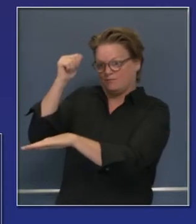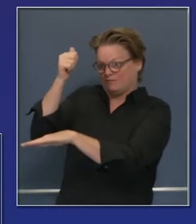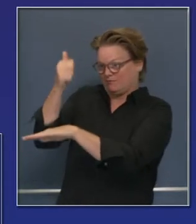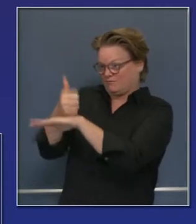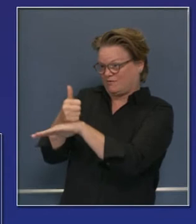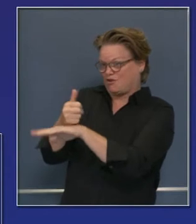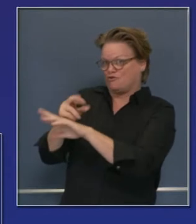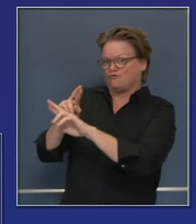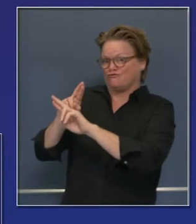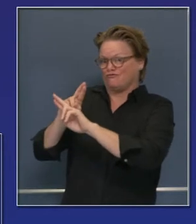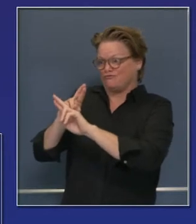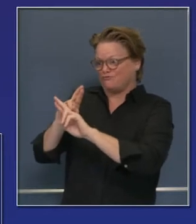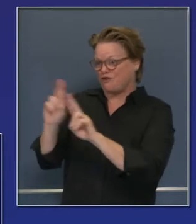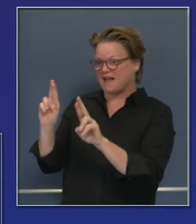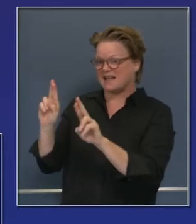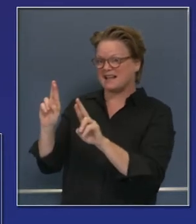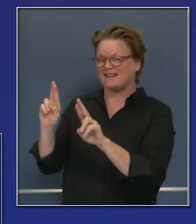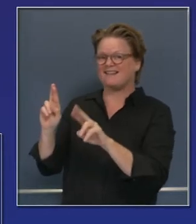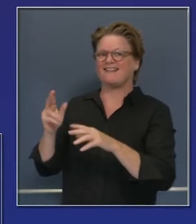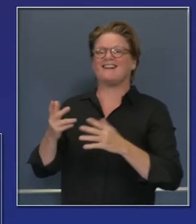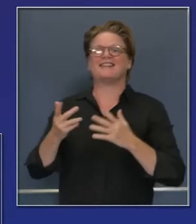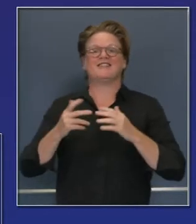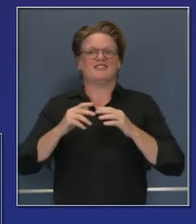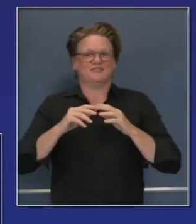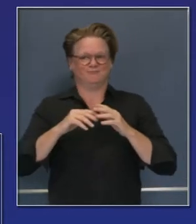efecto este contrato del cual he hablado.